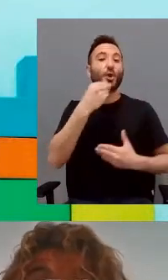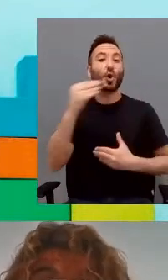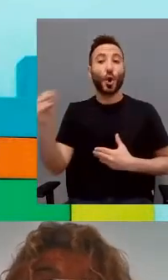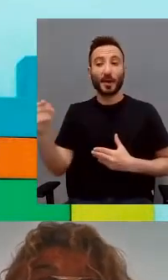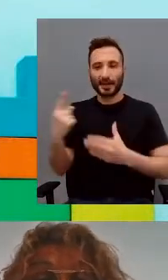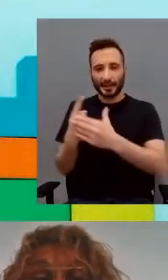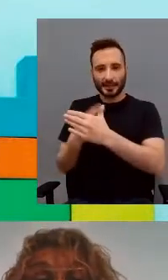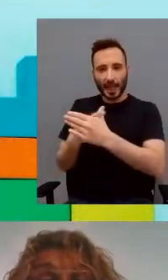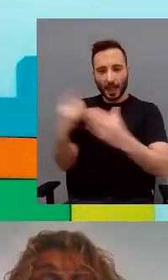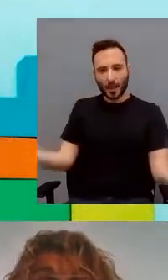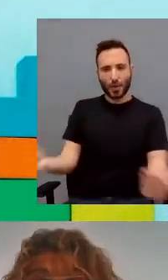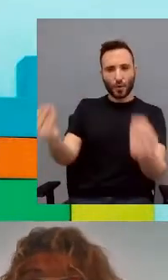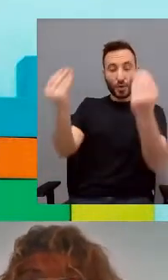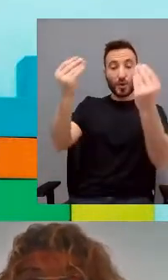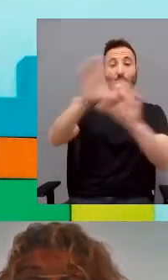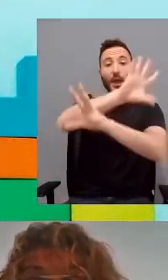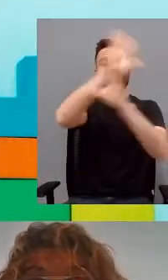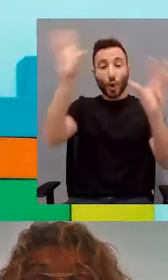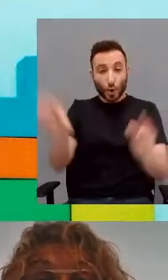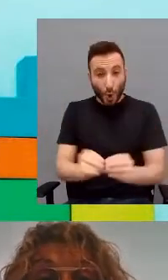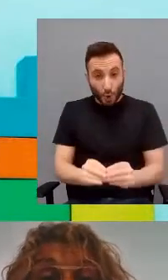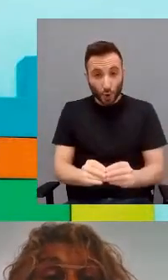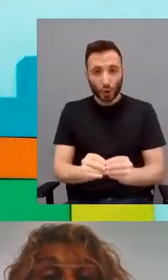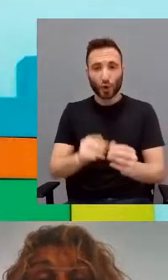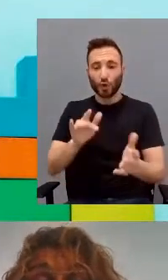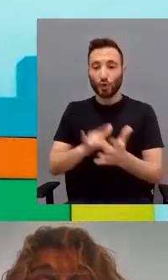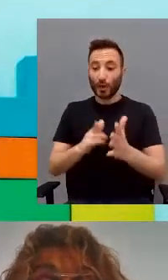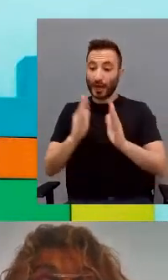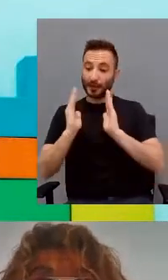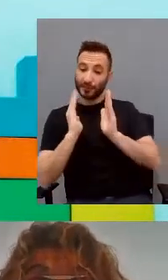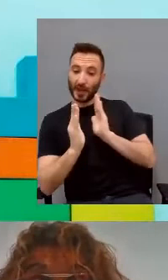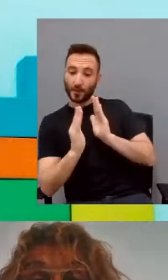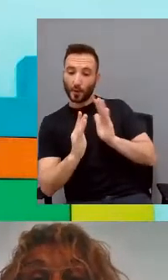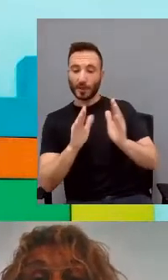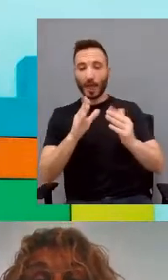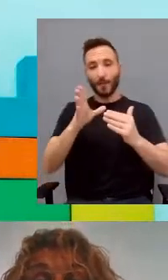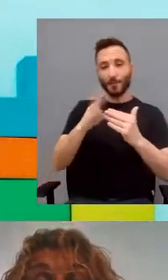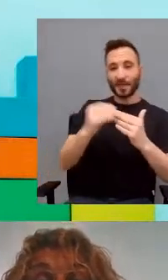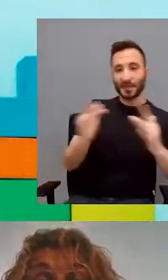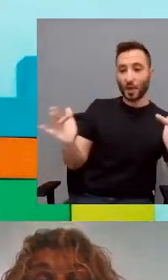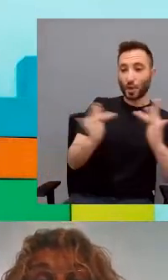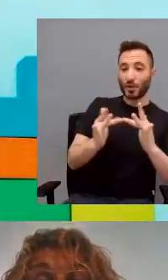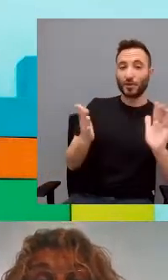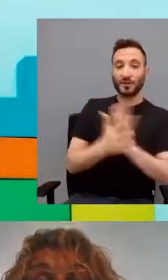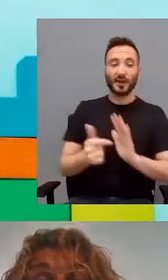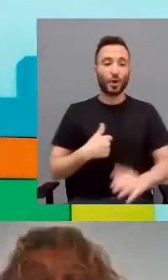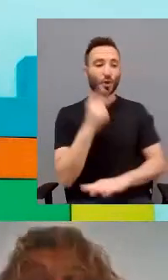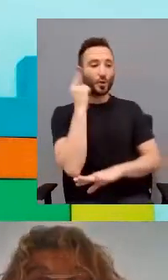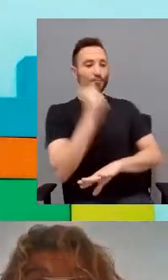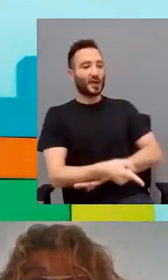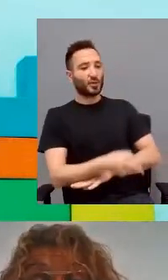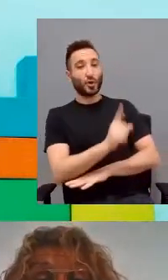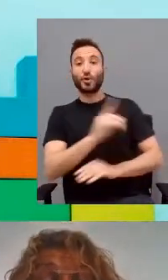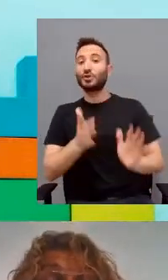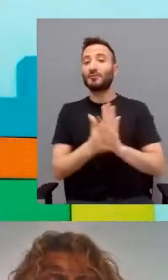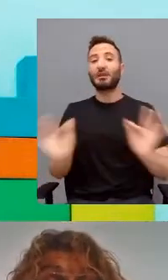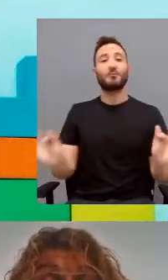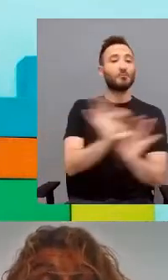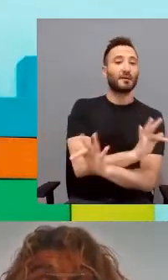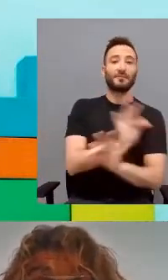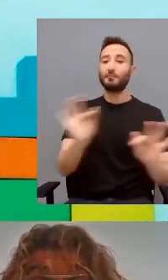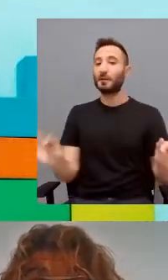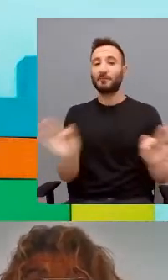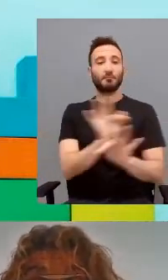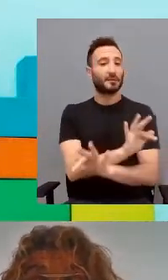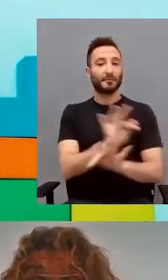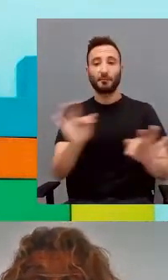Entonces, la relación terapeuta-paciente no es un proceso unidireccional, se trata de un proceso bidireccional y recíproco donde el